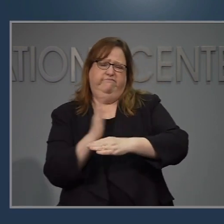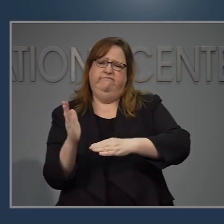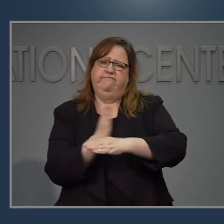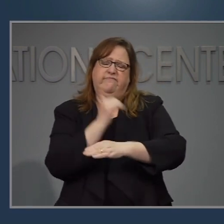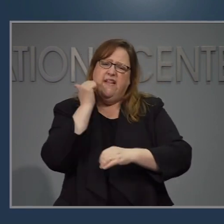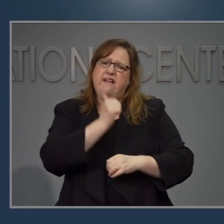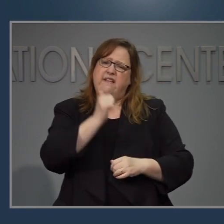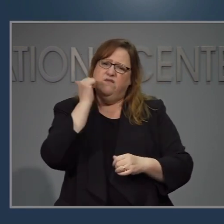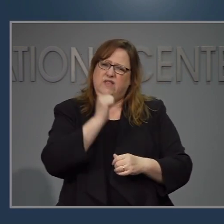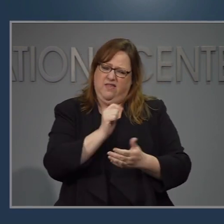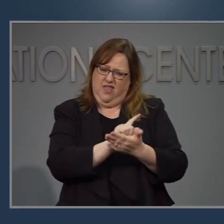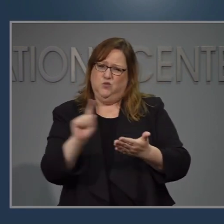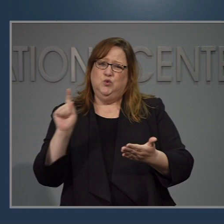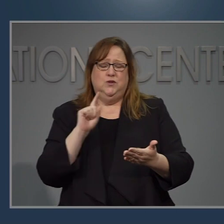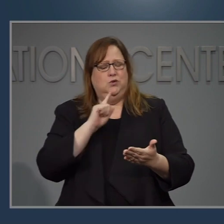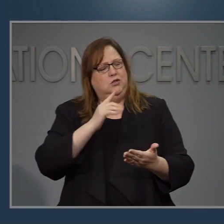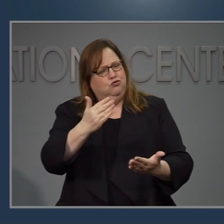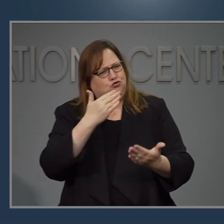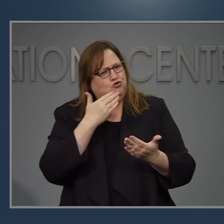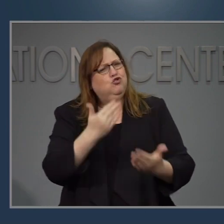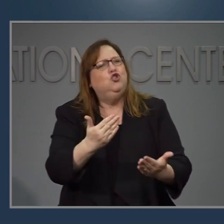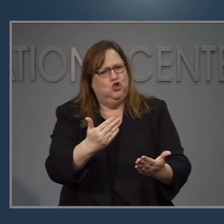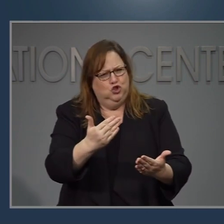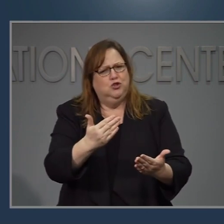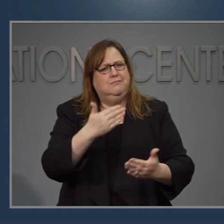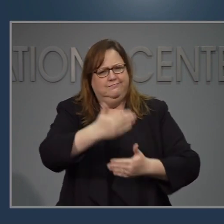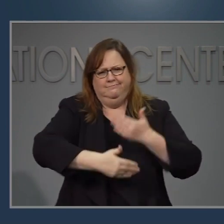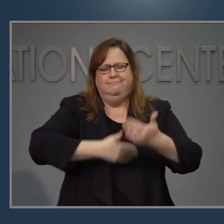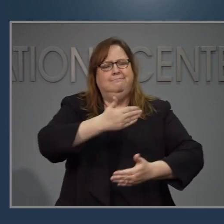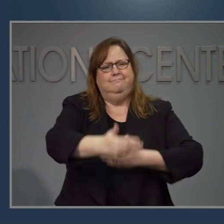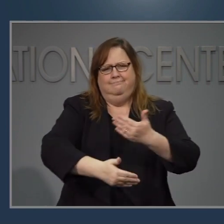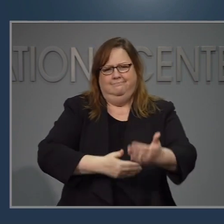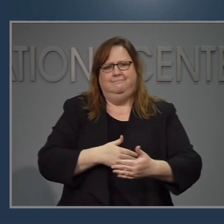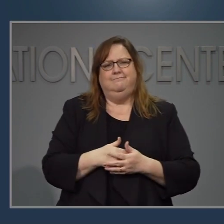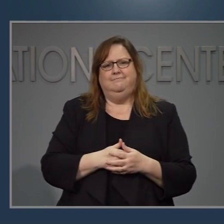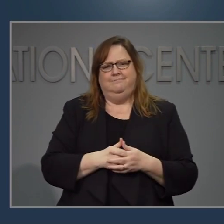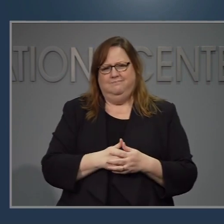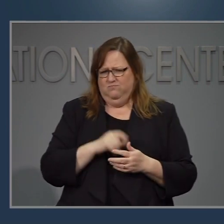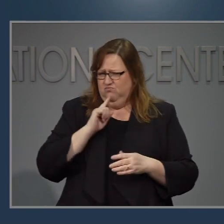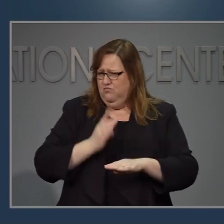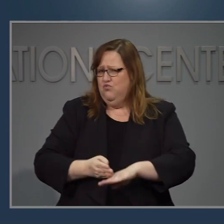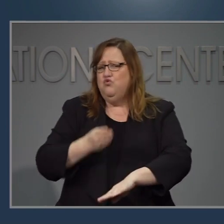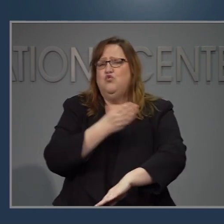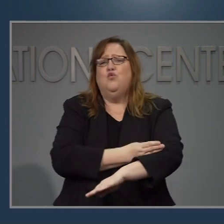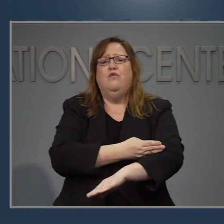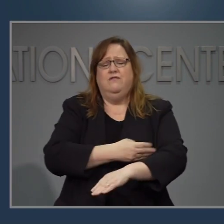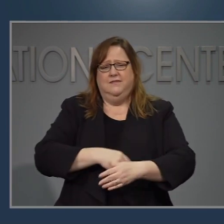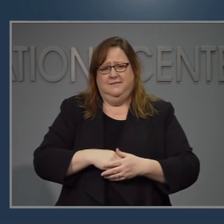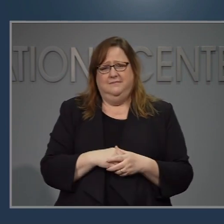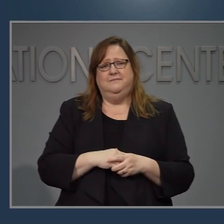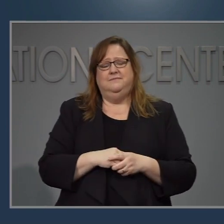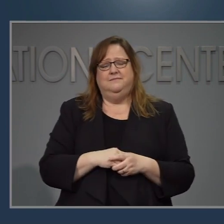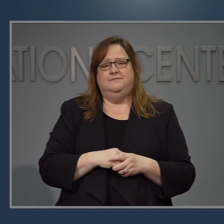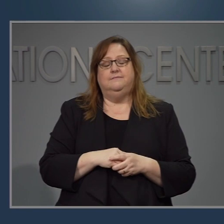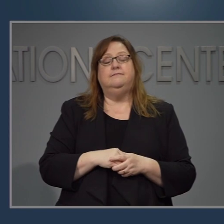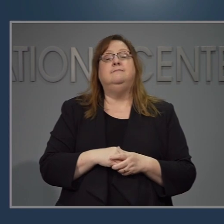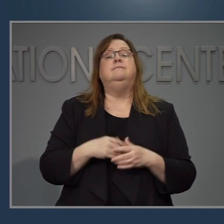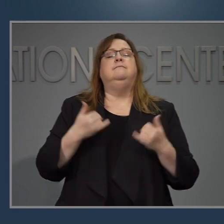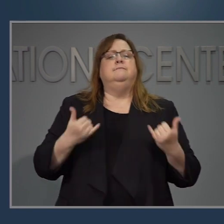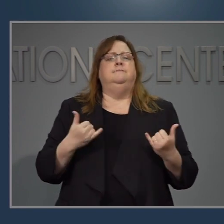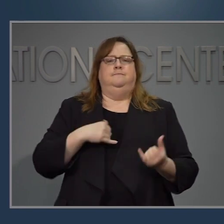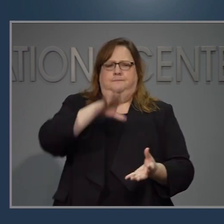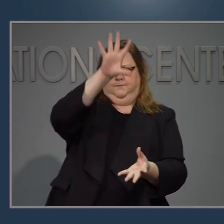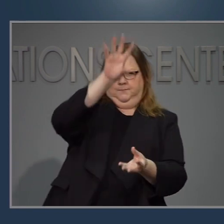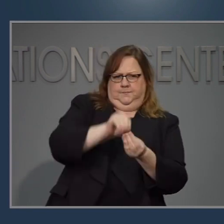doce mil pruebas al día es muy buen progreso. Aunque así es de que aquí es en donde nos encontramos el